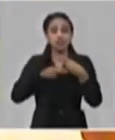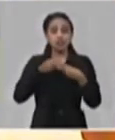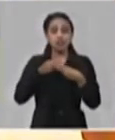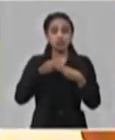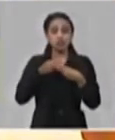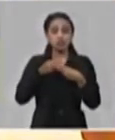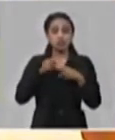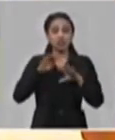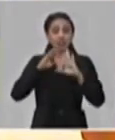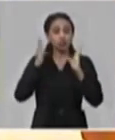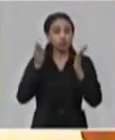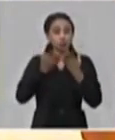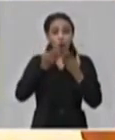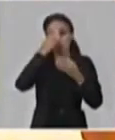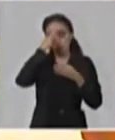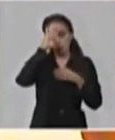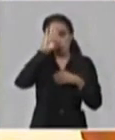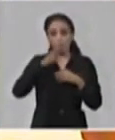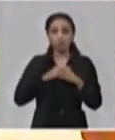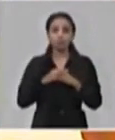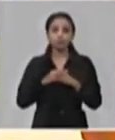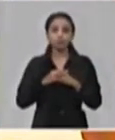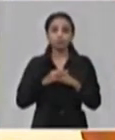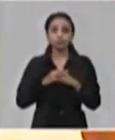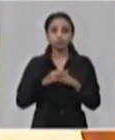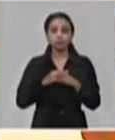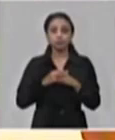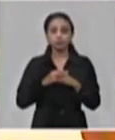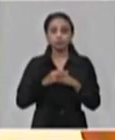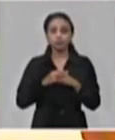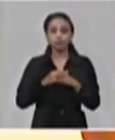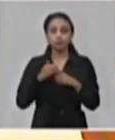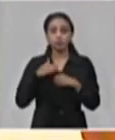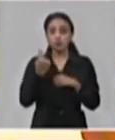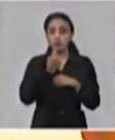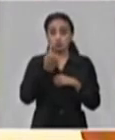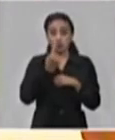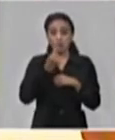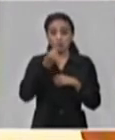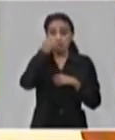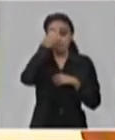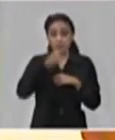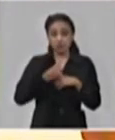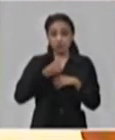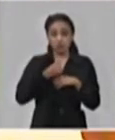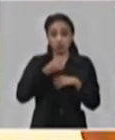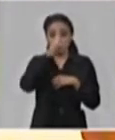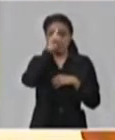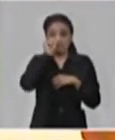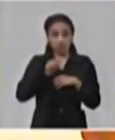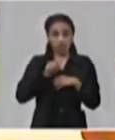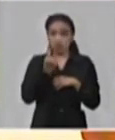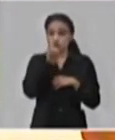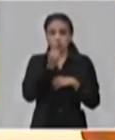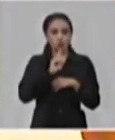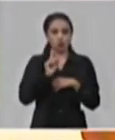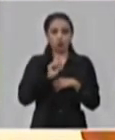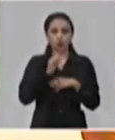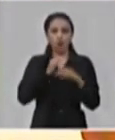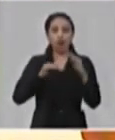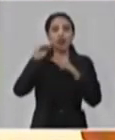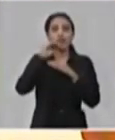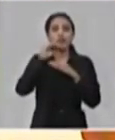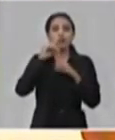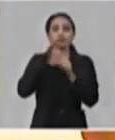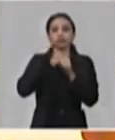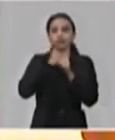a lo largo y ancho del país. No solo al personal de salud, sino a nivel de